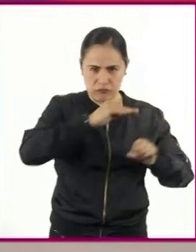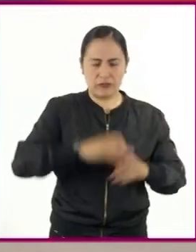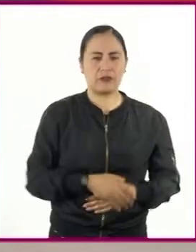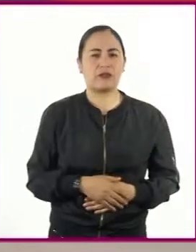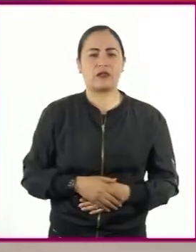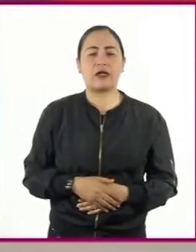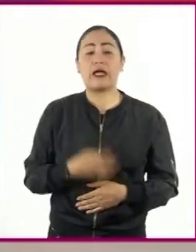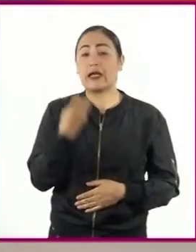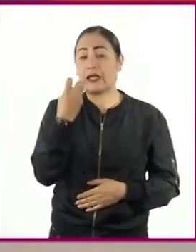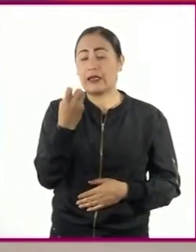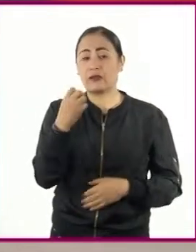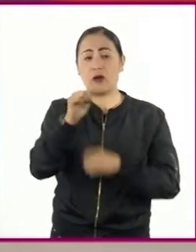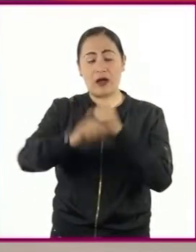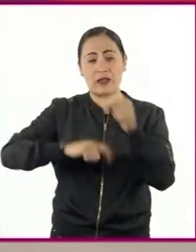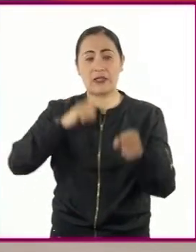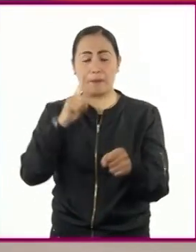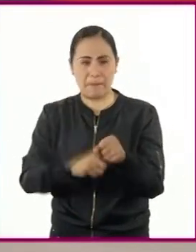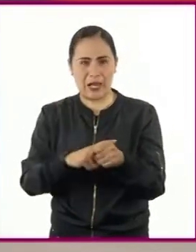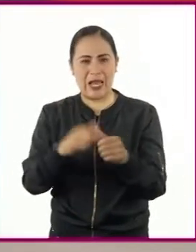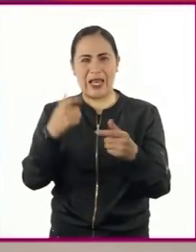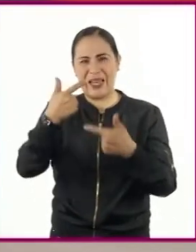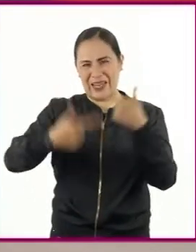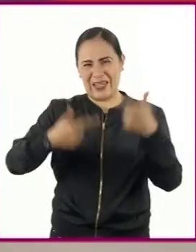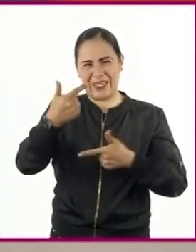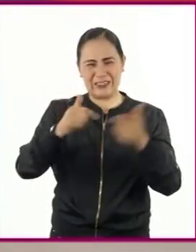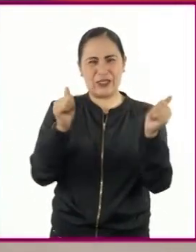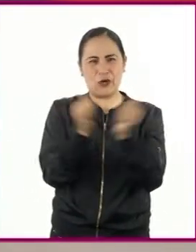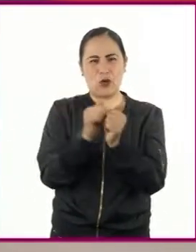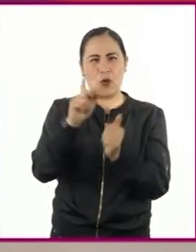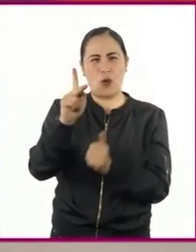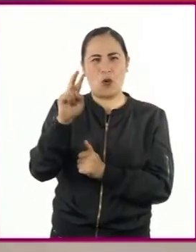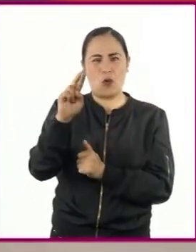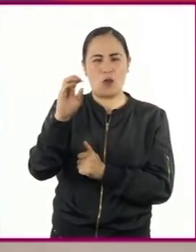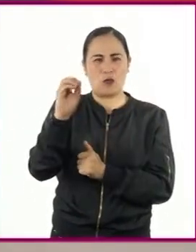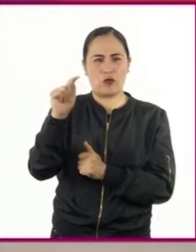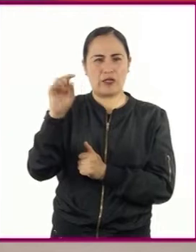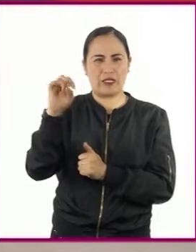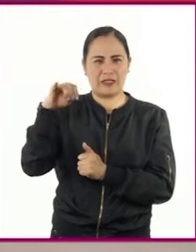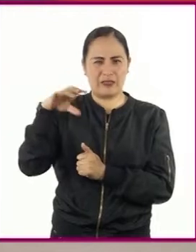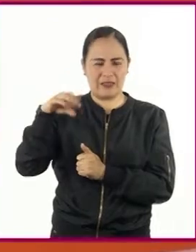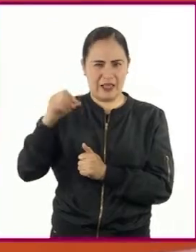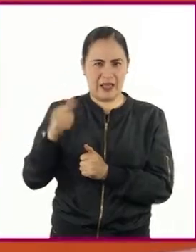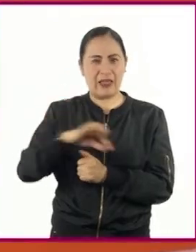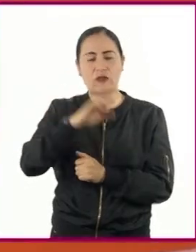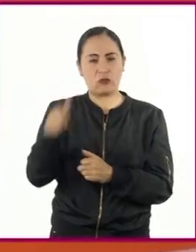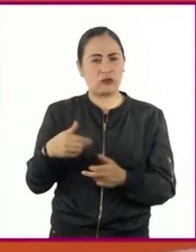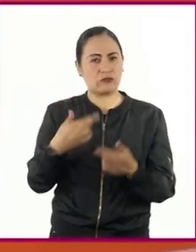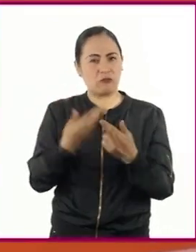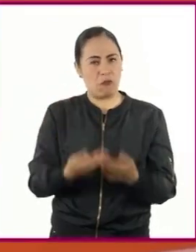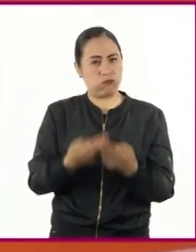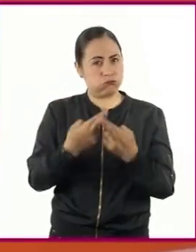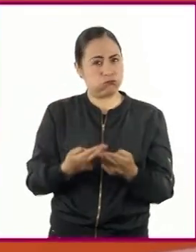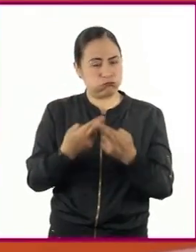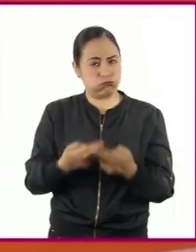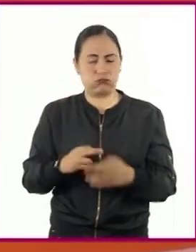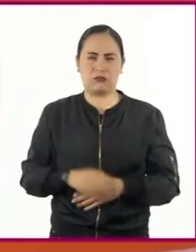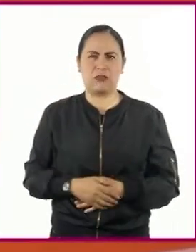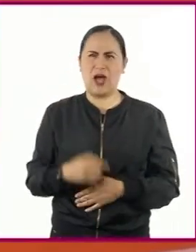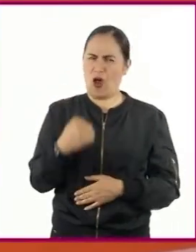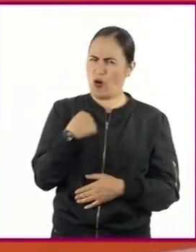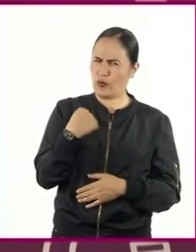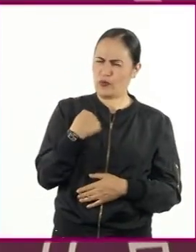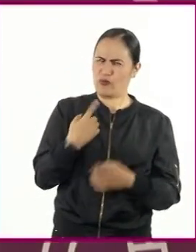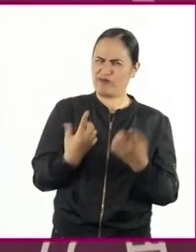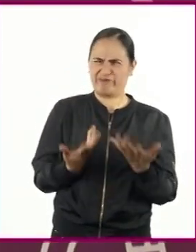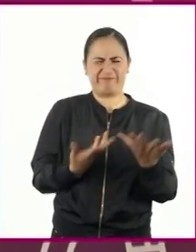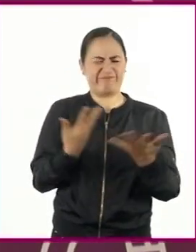se han usado para producir leche con proteínas que modifican su calidad y aumentan la producción. Maestra, me surge una inquietud.